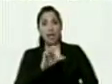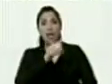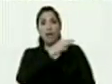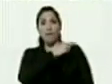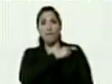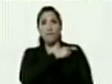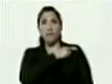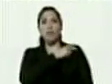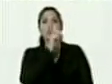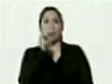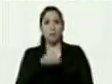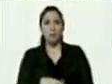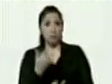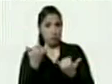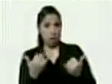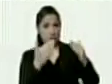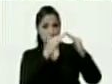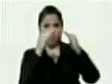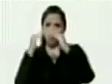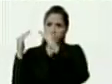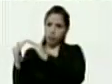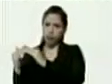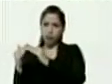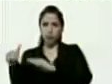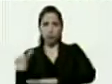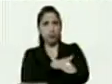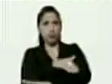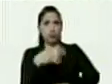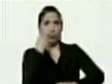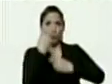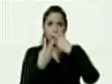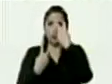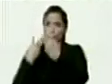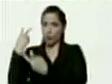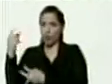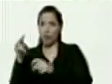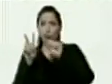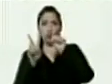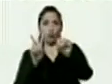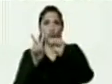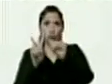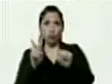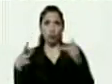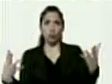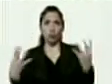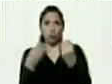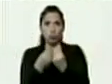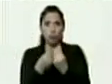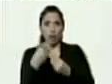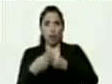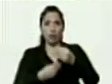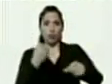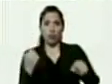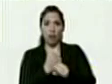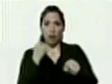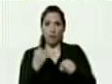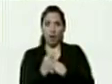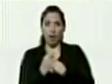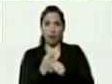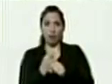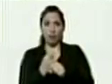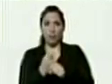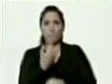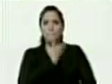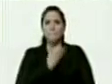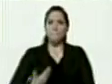casa a casa cara a cara calle por calle con somos venezuela ya hemos hecho el trabajo señor presidente